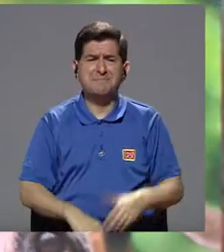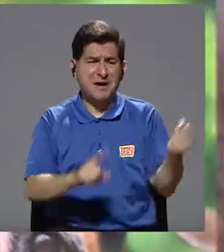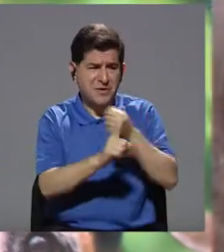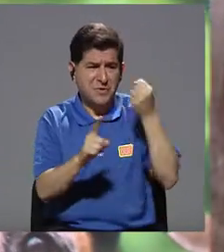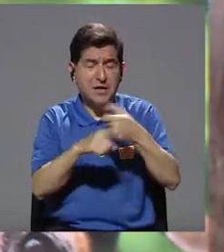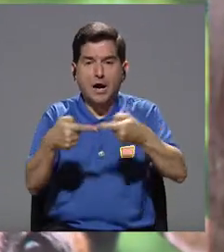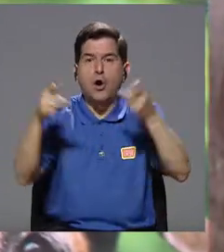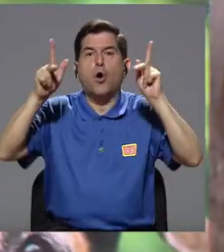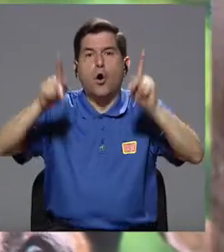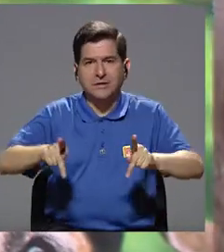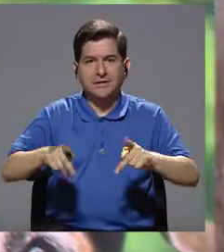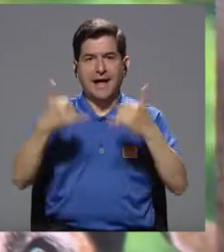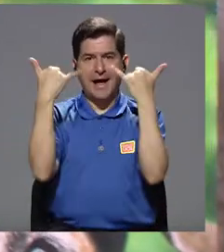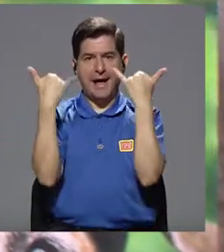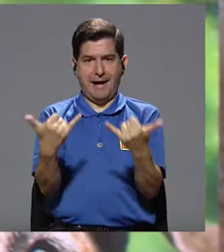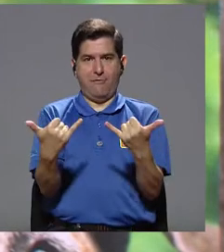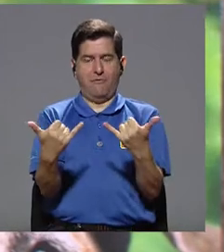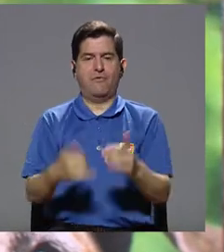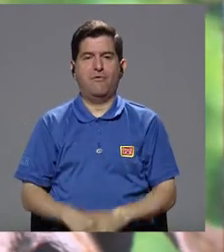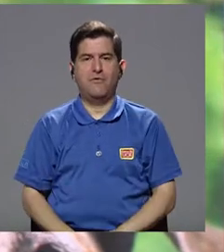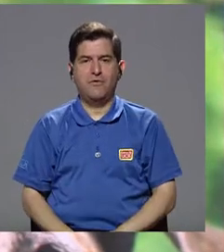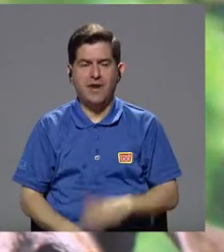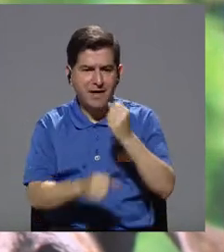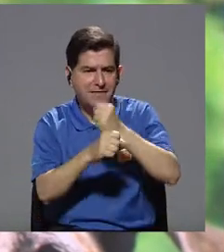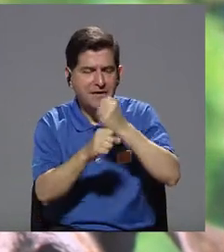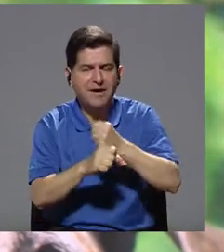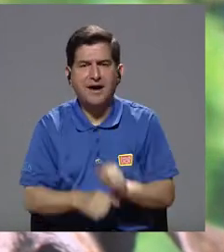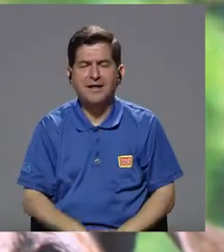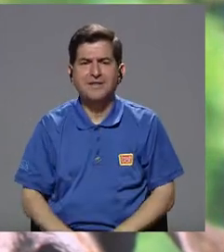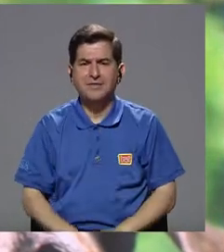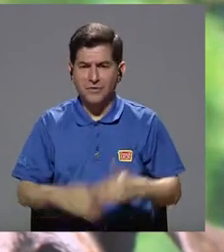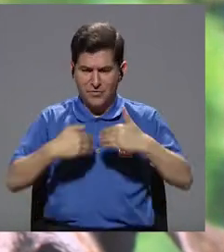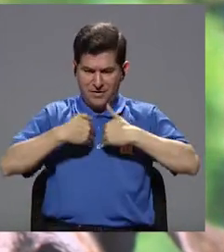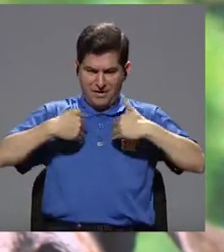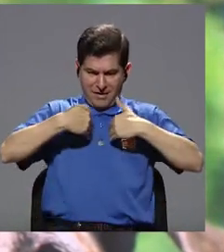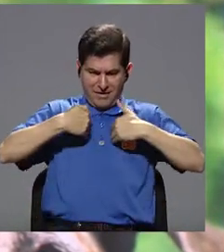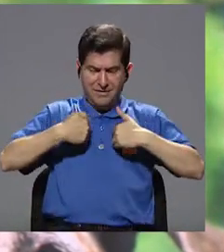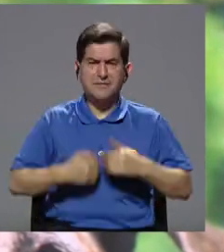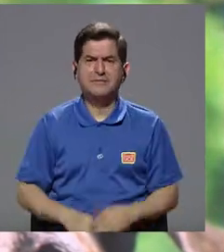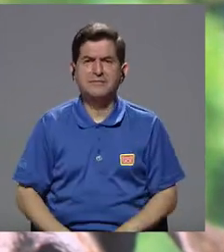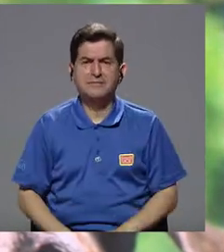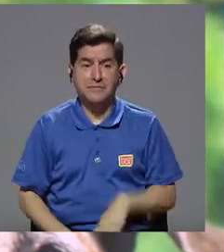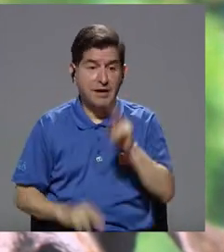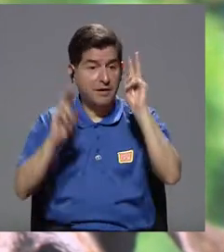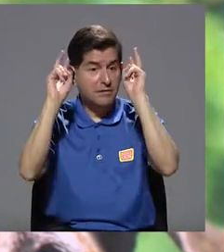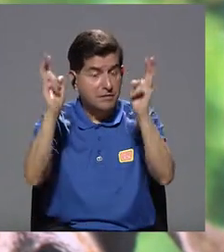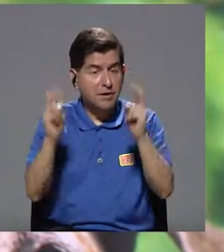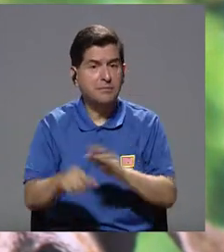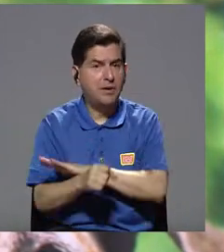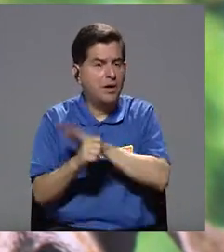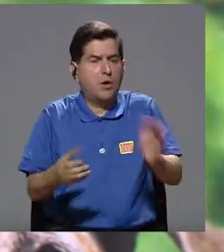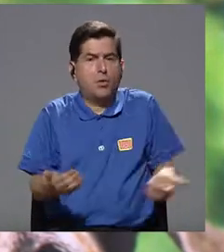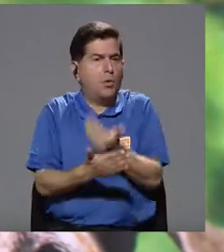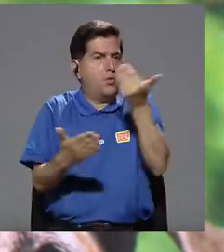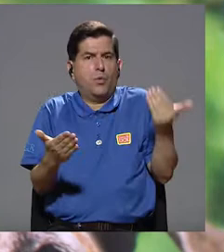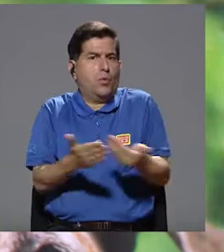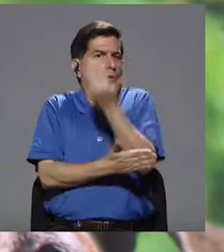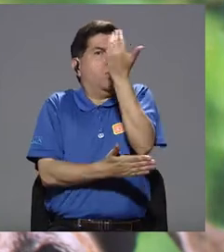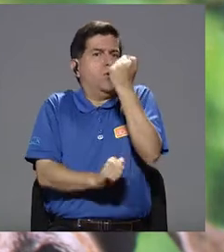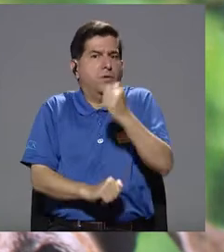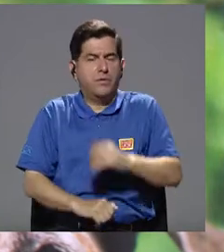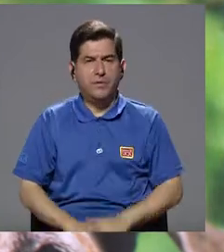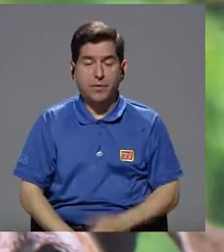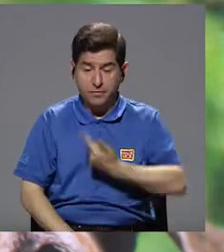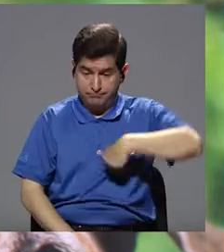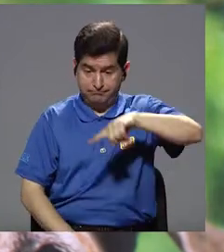crueldad hacia las personas y ahora que tienen que hablar y trabajar con animales, pues es un poco, bueno, eso es un tema completamente nuevo para ellos. Así